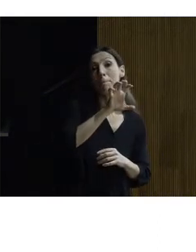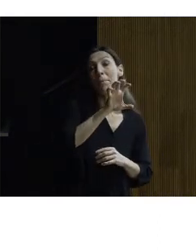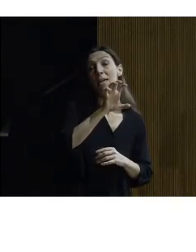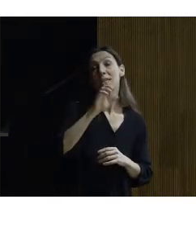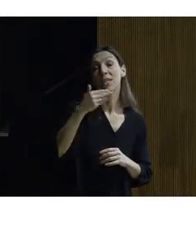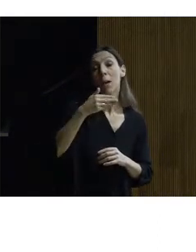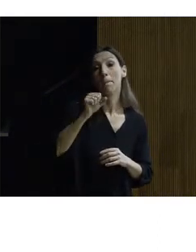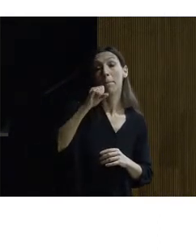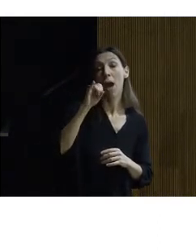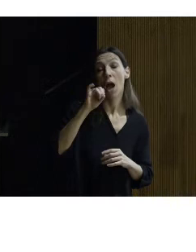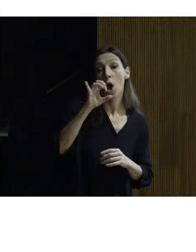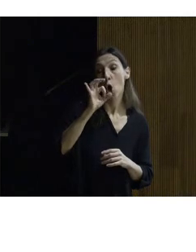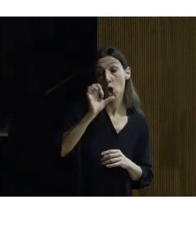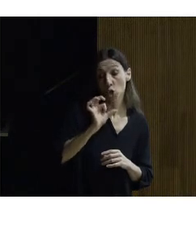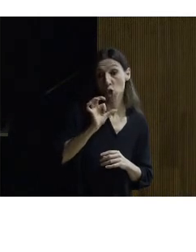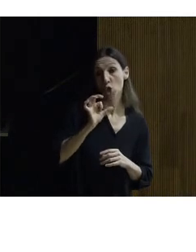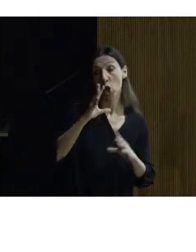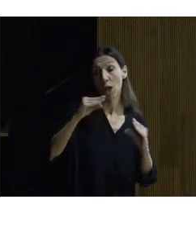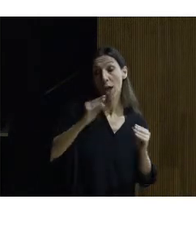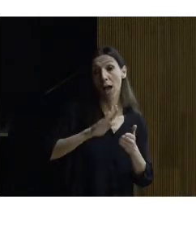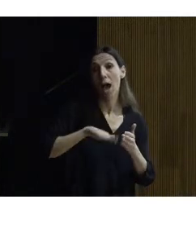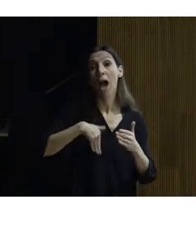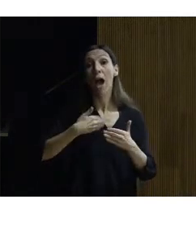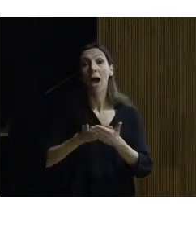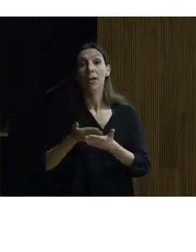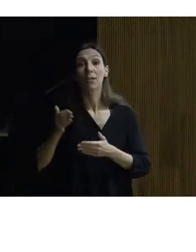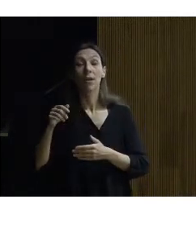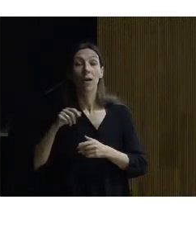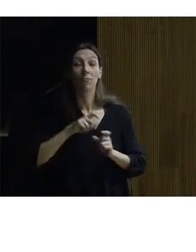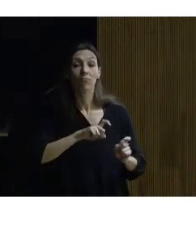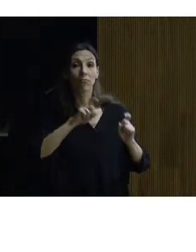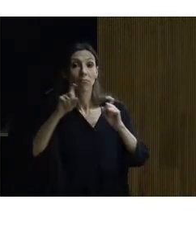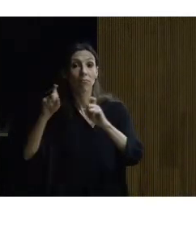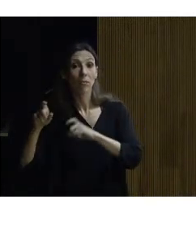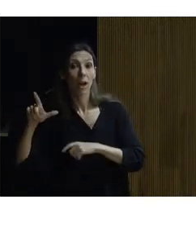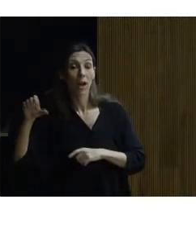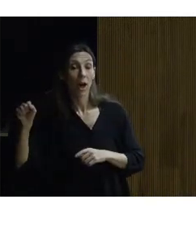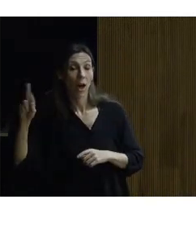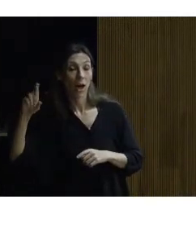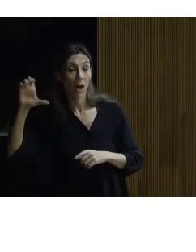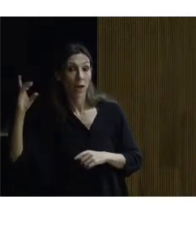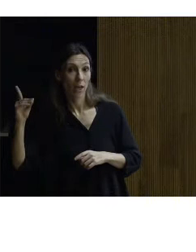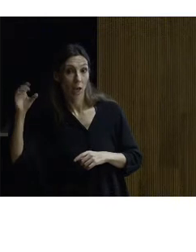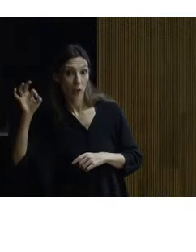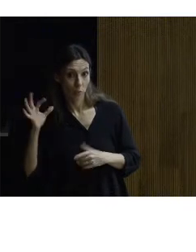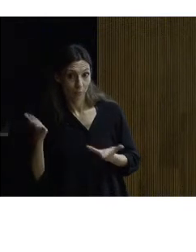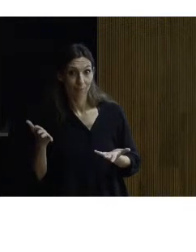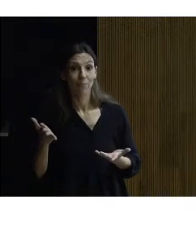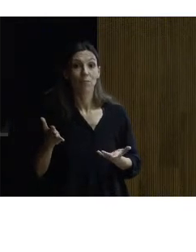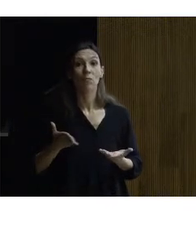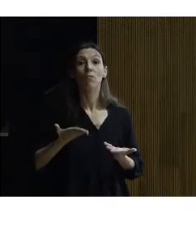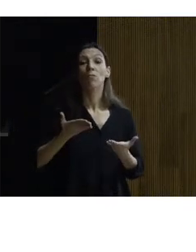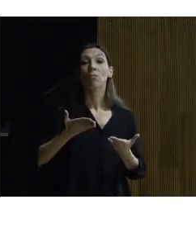la adaptación en que su litera no iba anclada al casco del buque sino que iba